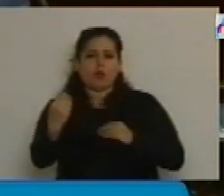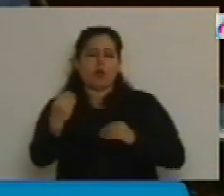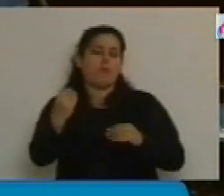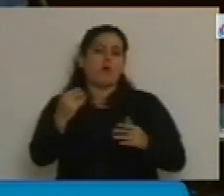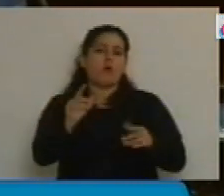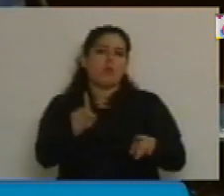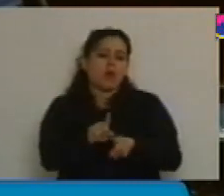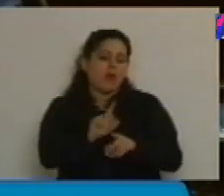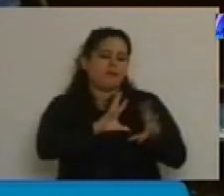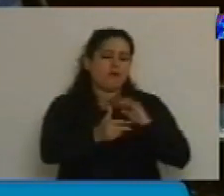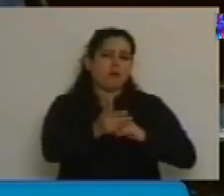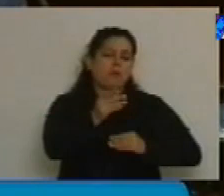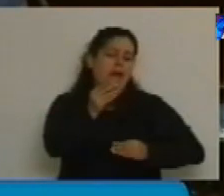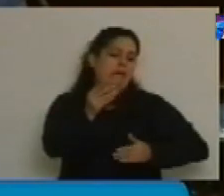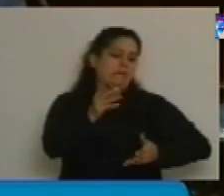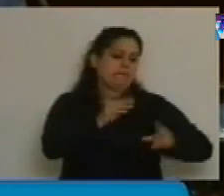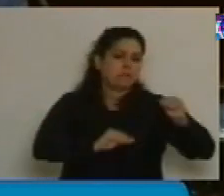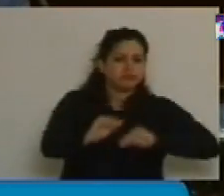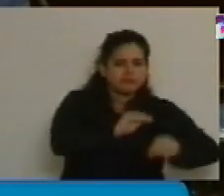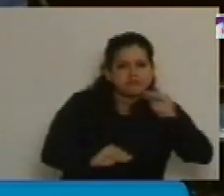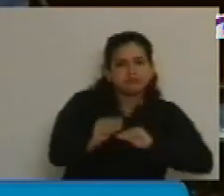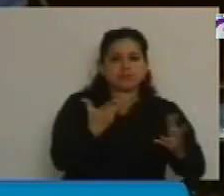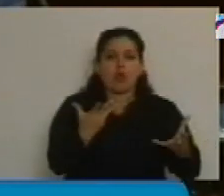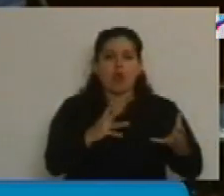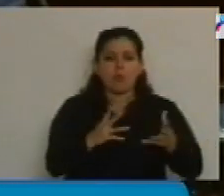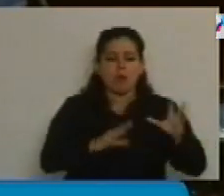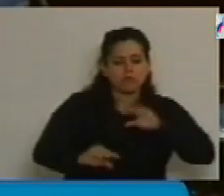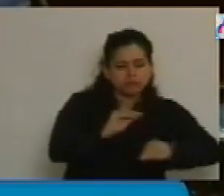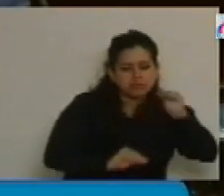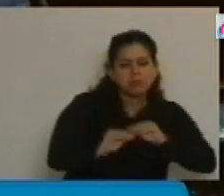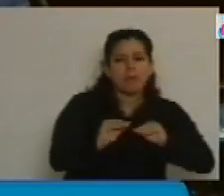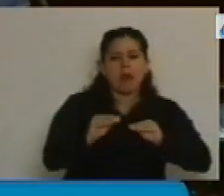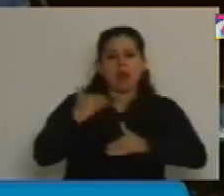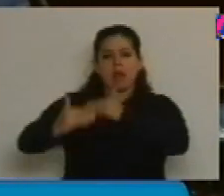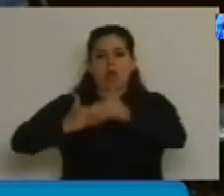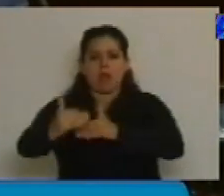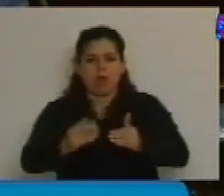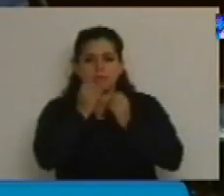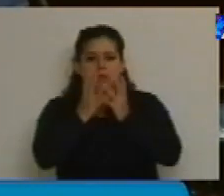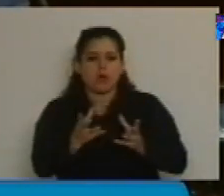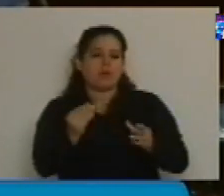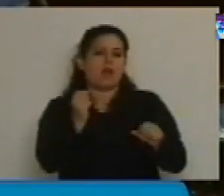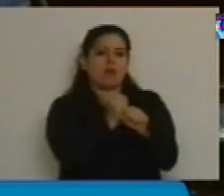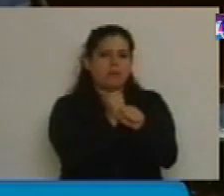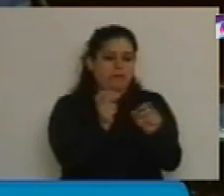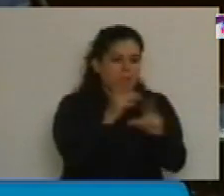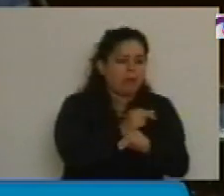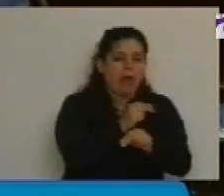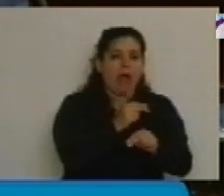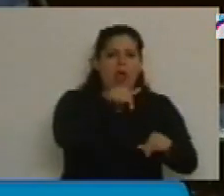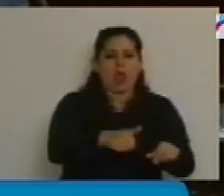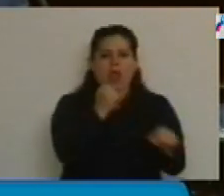el punto de vista del diseño, ejecución de políticas públicas para reducir drásticamente el desempleo, la pobreza y la